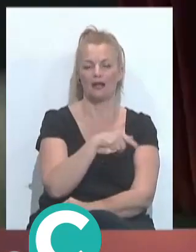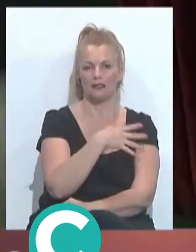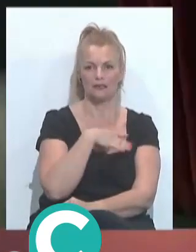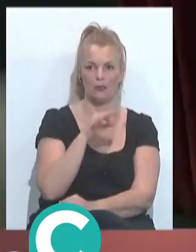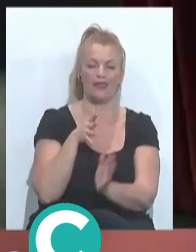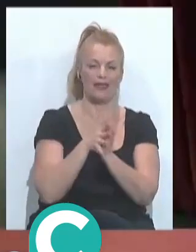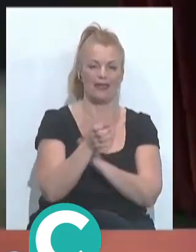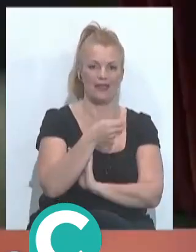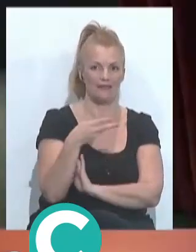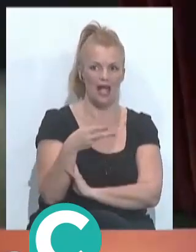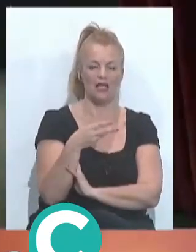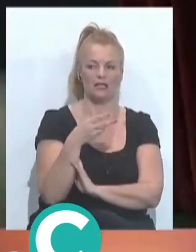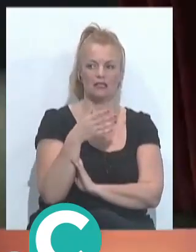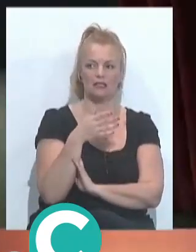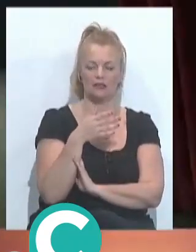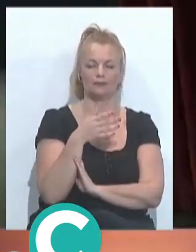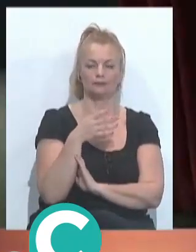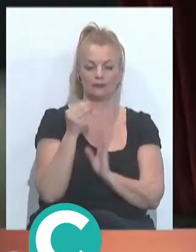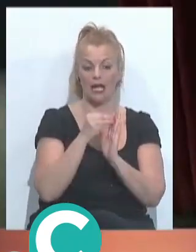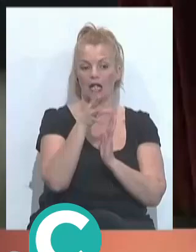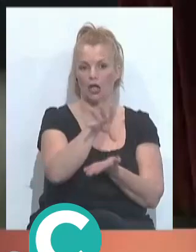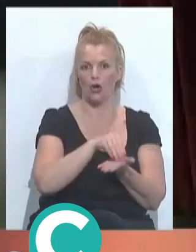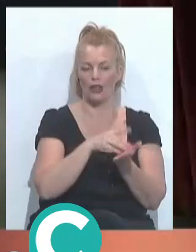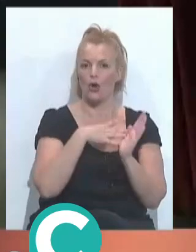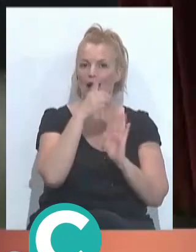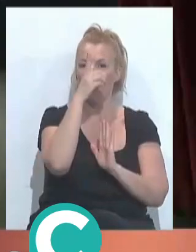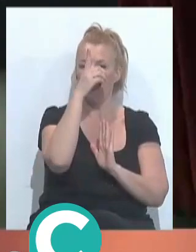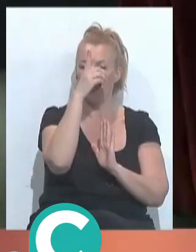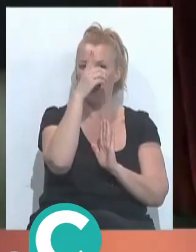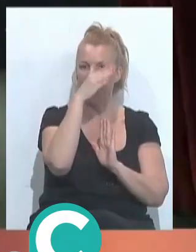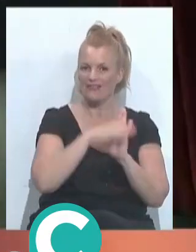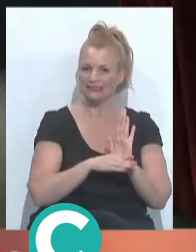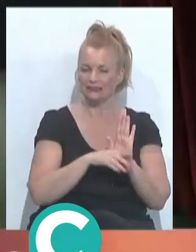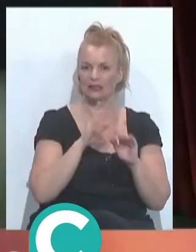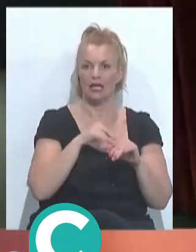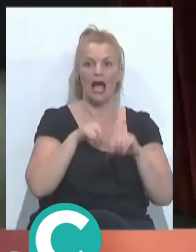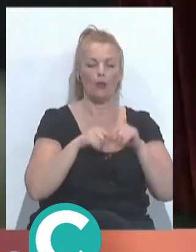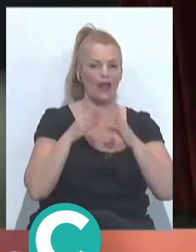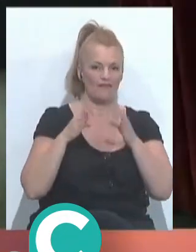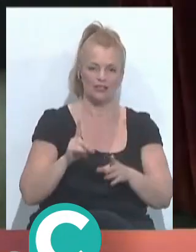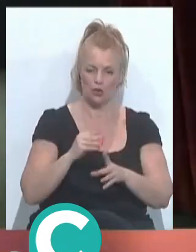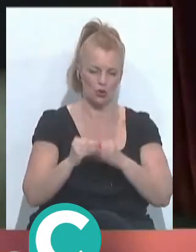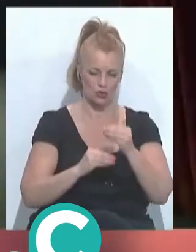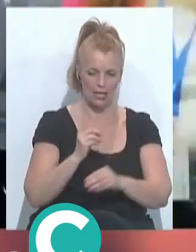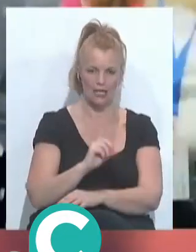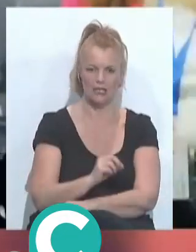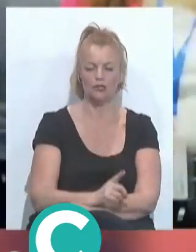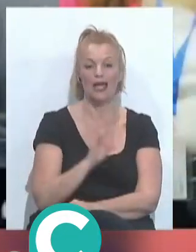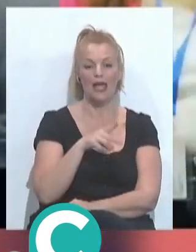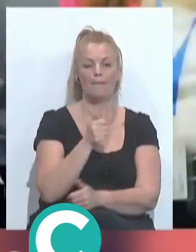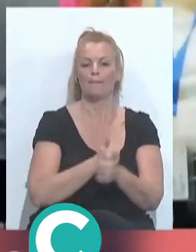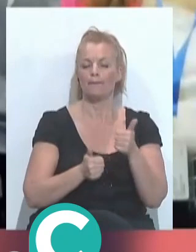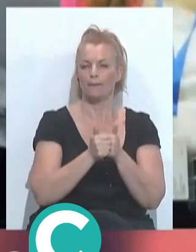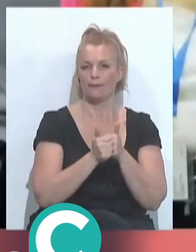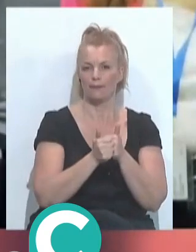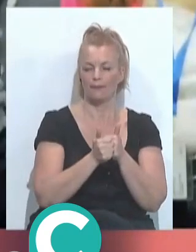deliberar, que creo que está recorrido como tal en las bases. Y eso creo que en alguna fase no se ha hecho en este año. hecho. Yo creo que es primordial